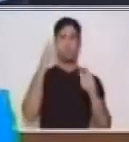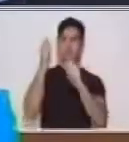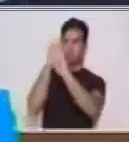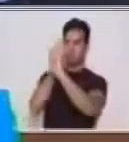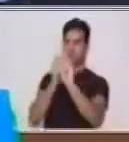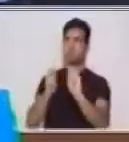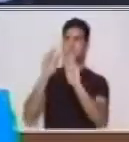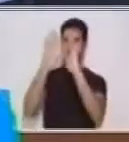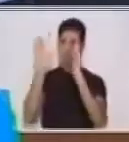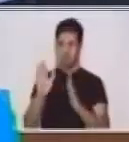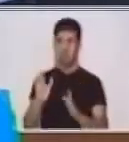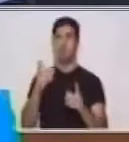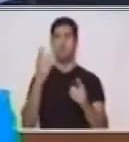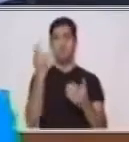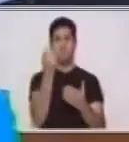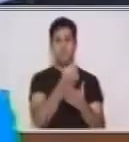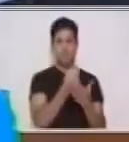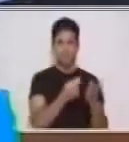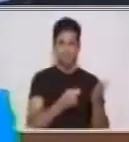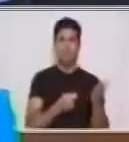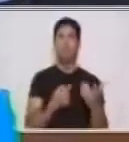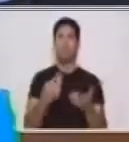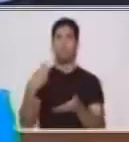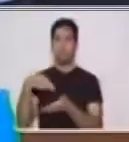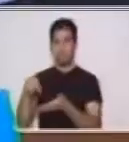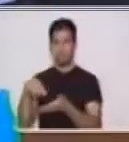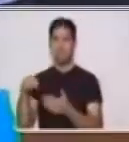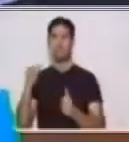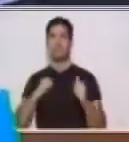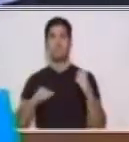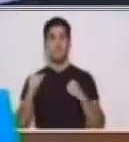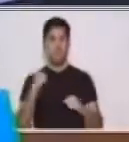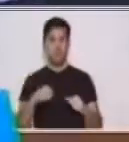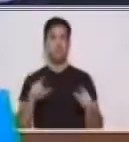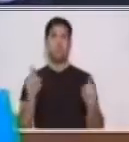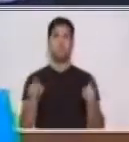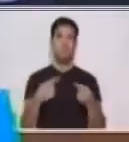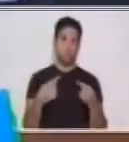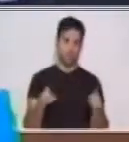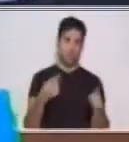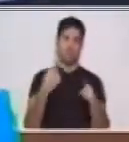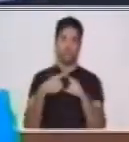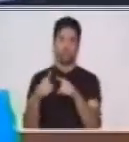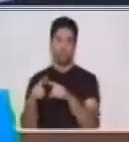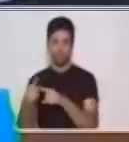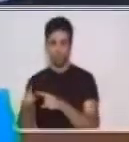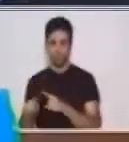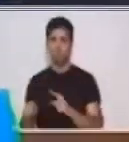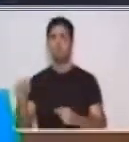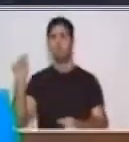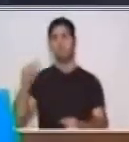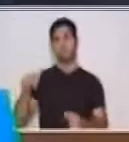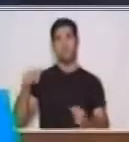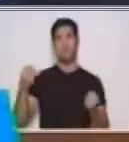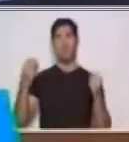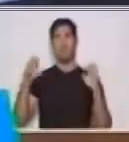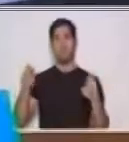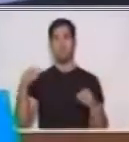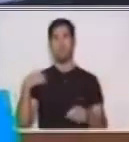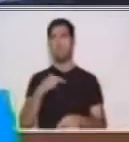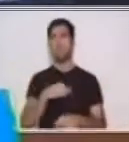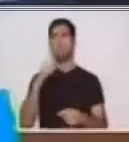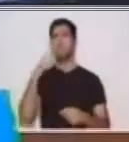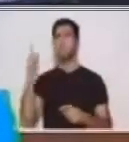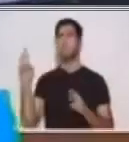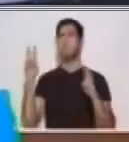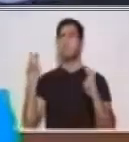arquitectura, dibujo, danza, teatro, música y literatura. En esta oportunidad hablaremos un